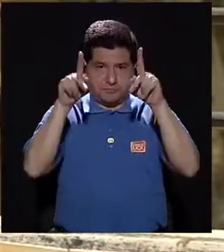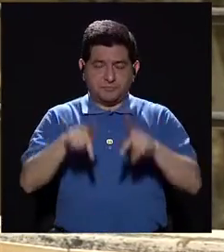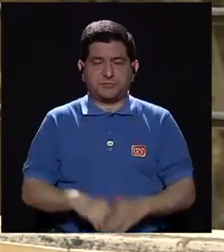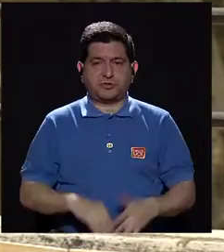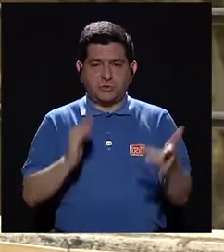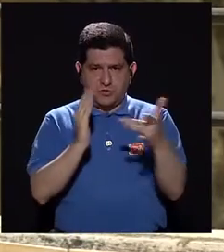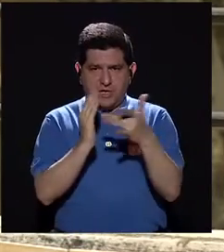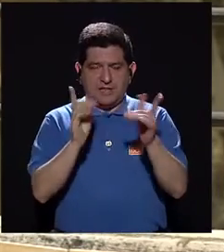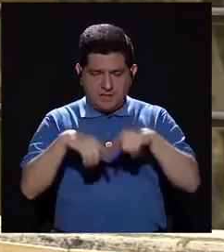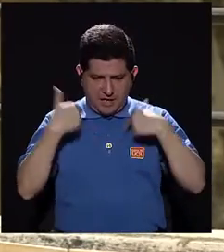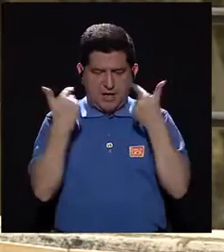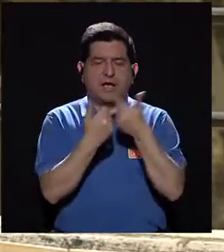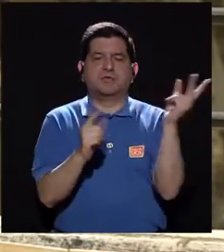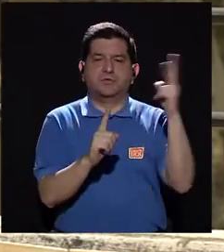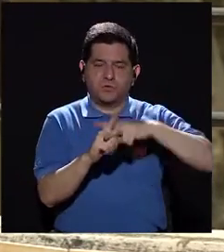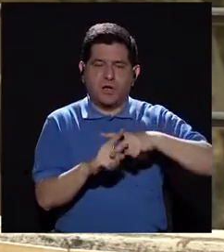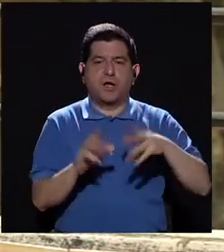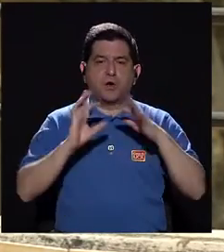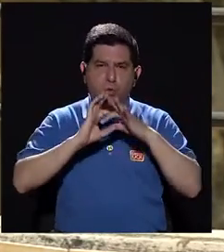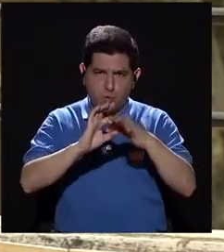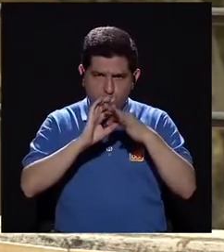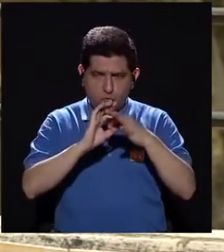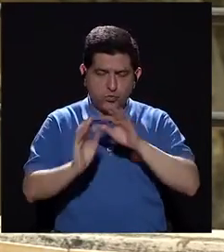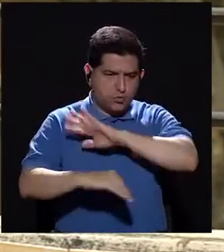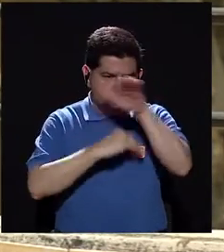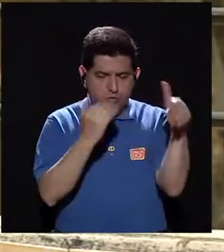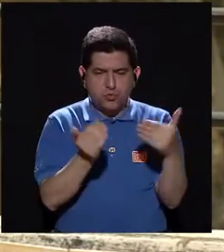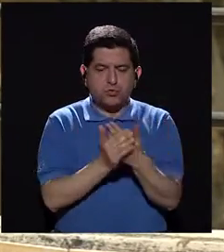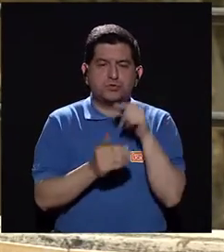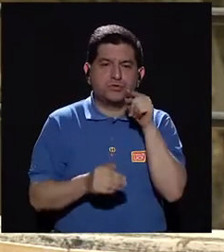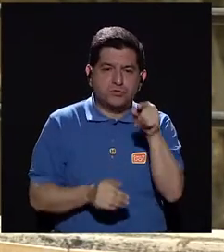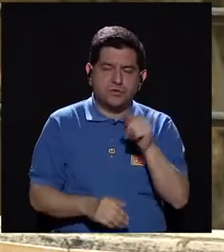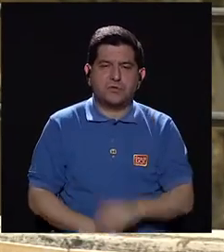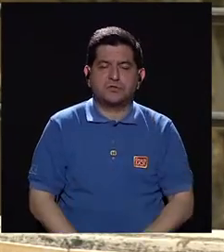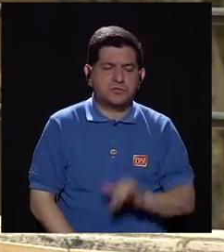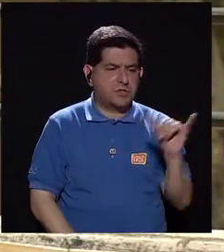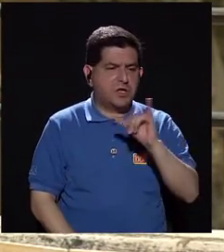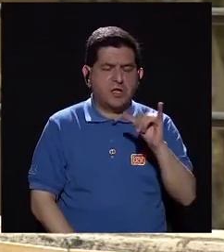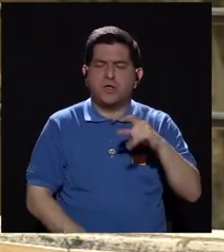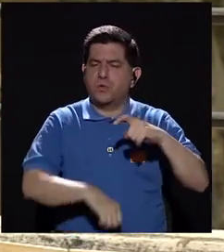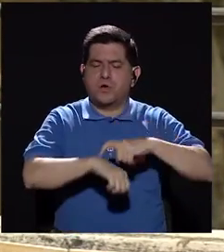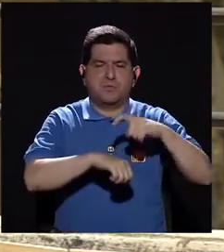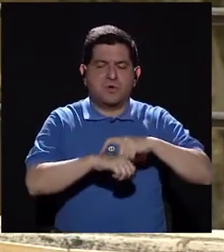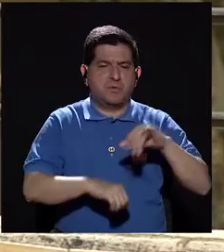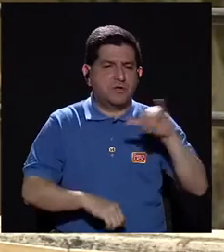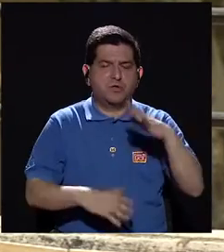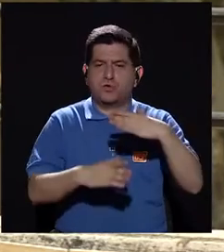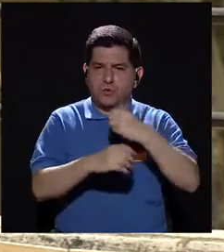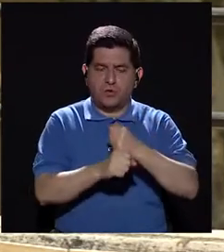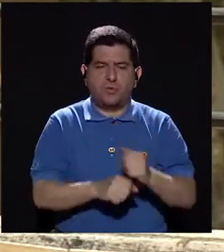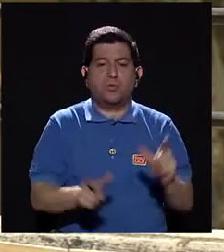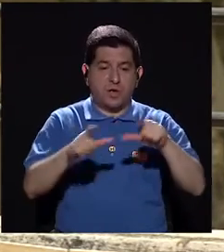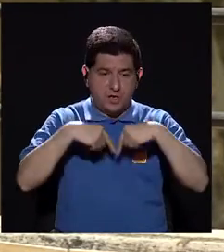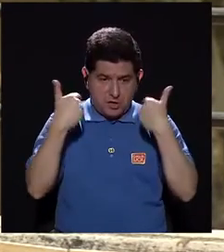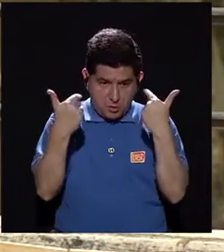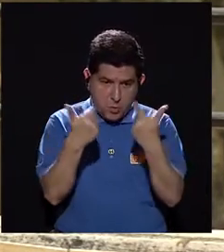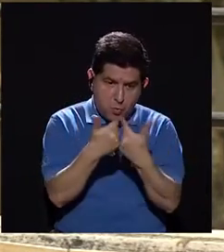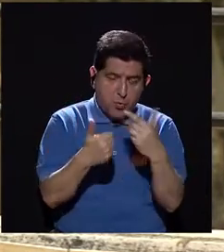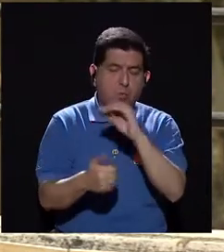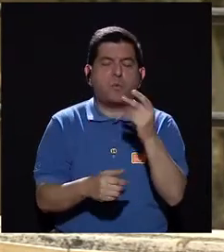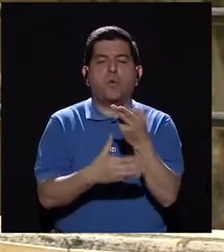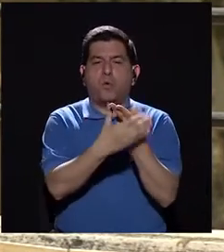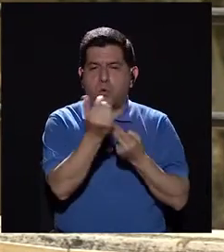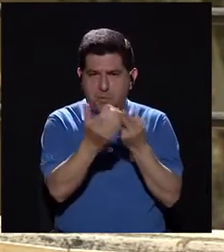están haciendo técnicas grupales juntos, donde prácticamente todos están haciendo lo mismo al mismo tiempo. Hacemos actividades en grupo,